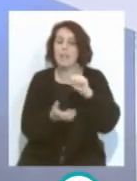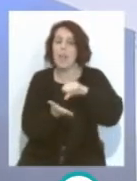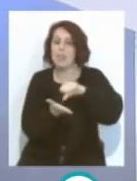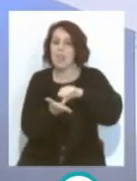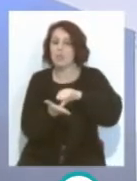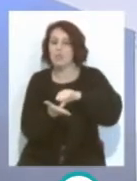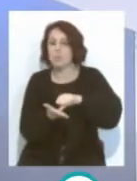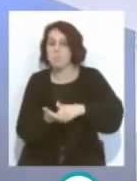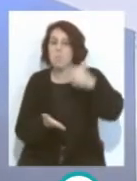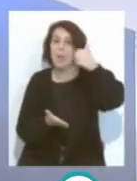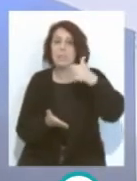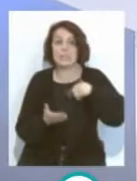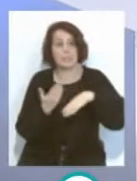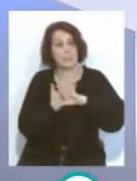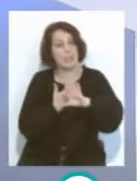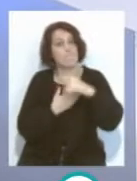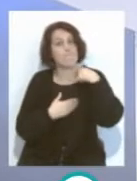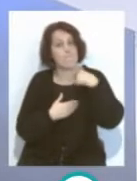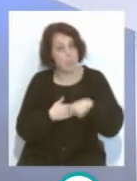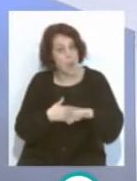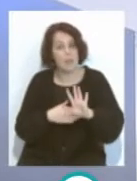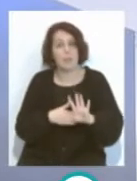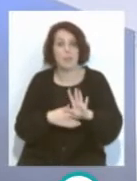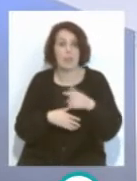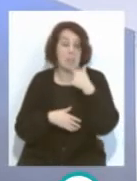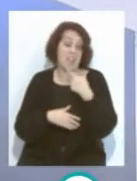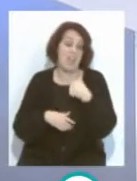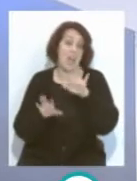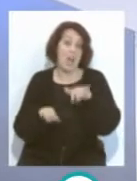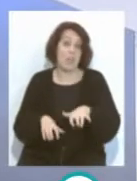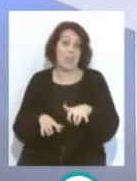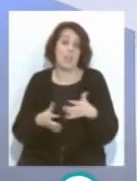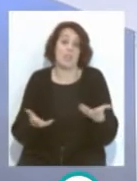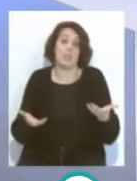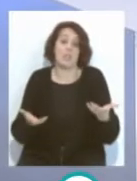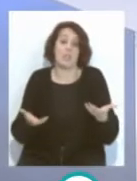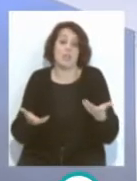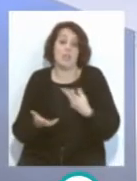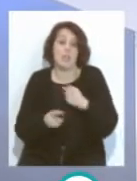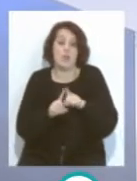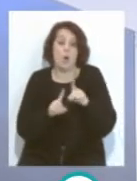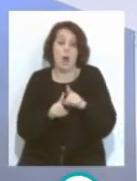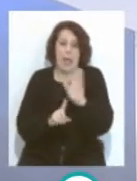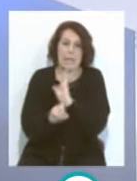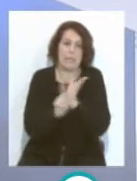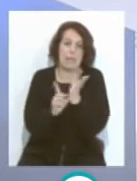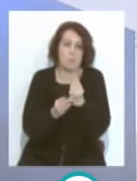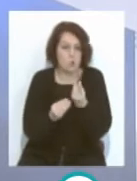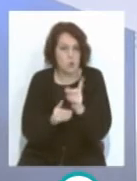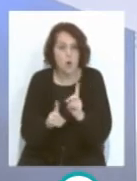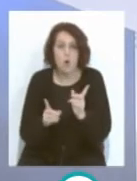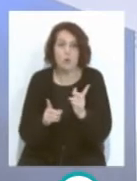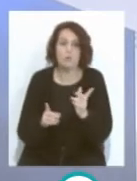campo, pierde mucho en delantera, y ya es decir que el Cádiz no es que haga, no tenga mucha presencia ofensiva, pero